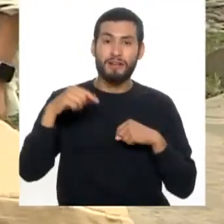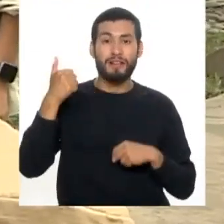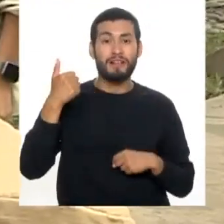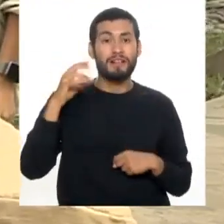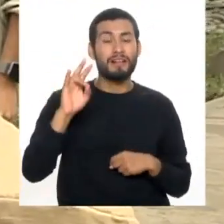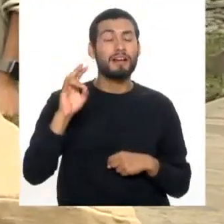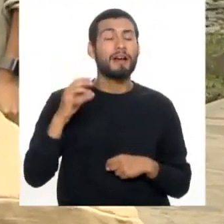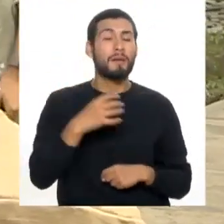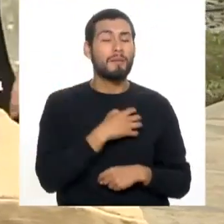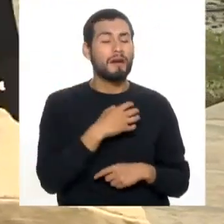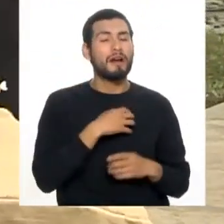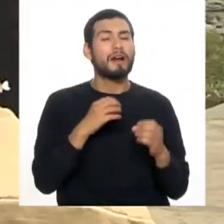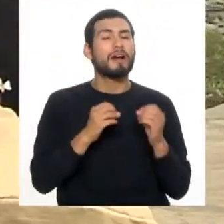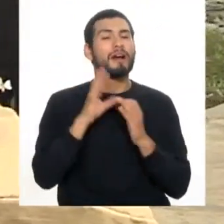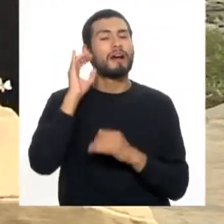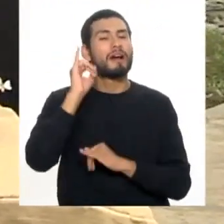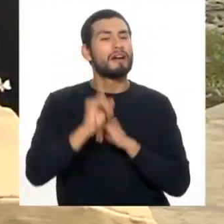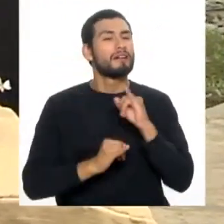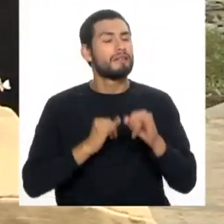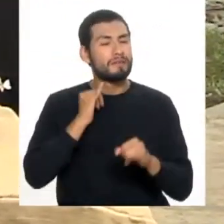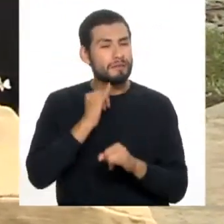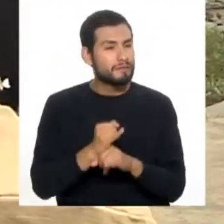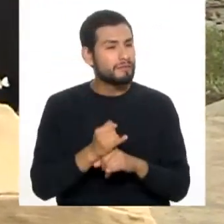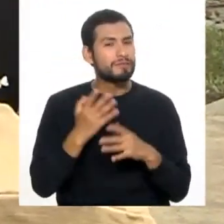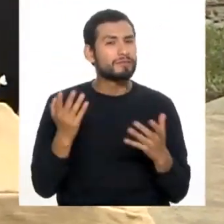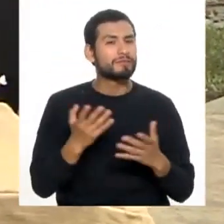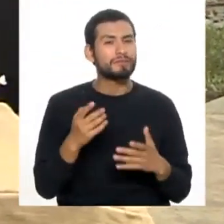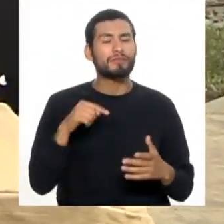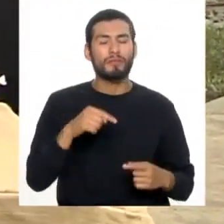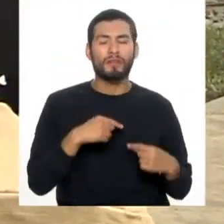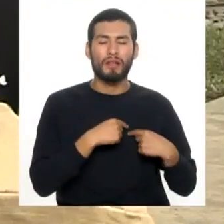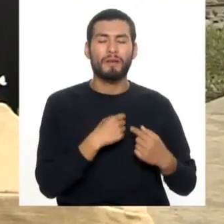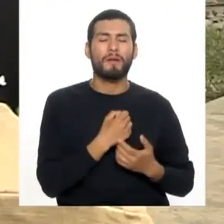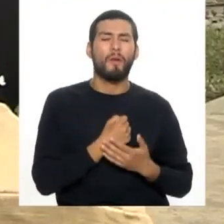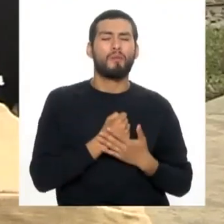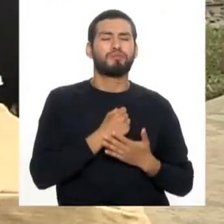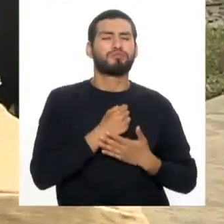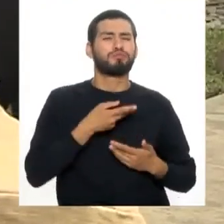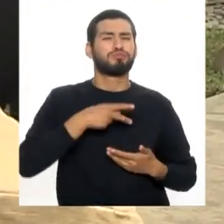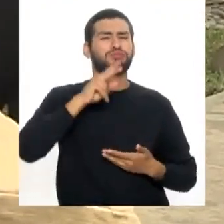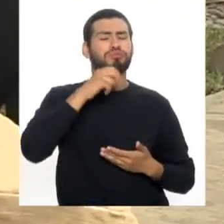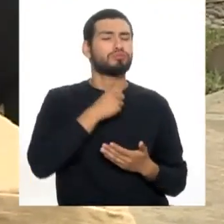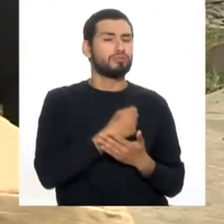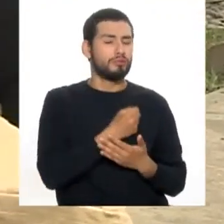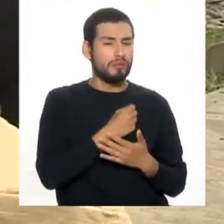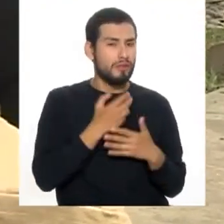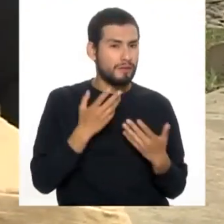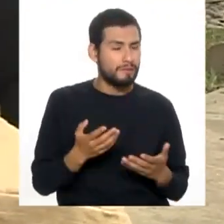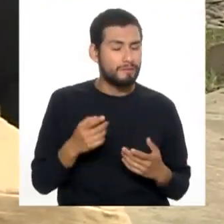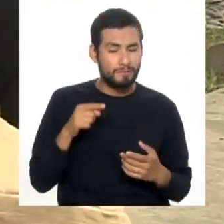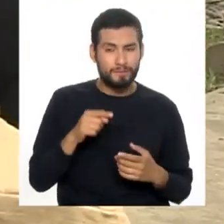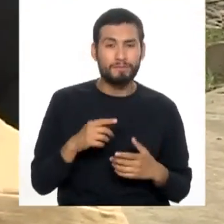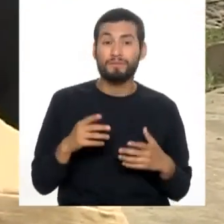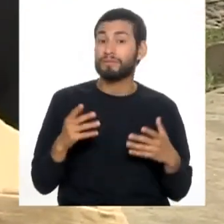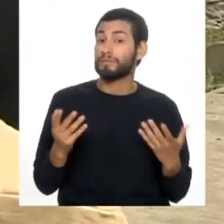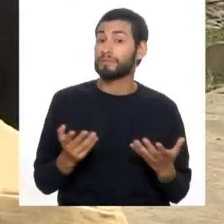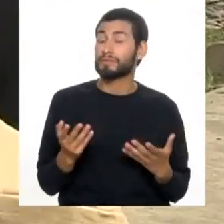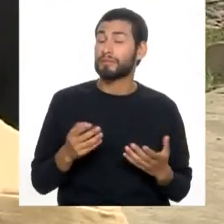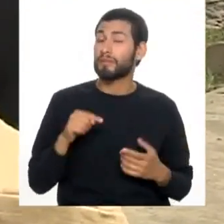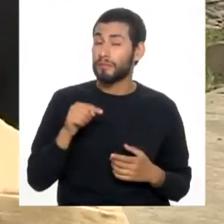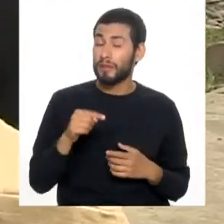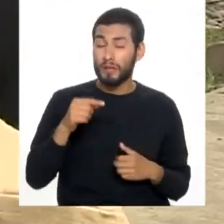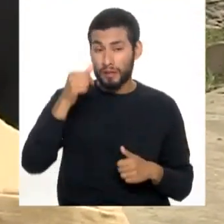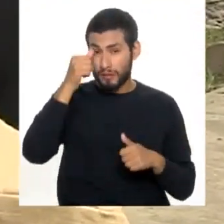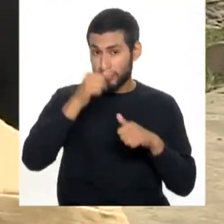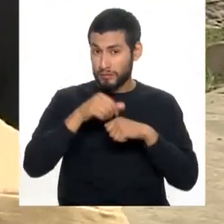mayo, se celebra el Día Internacional de la Hipertensión Arterial. El Día Mundial de la Hipertensión Arterial. Y esto para hacernos